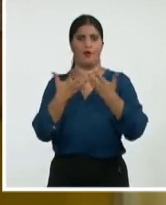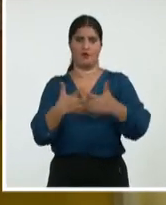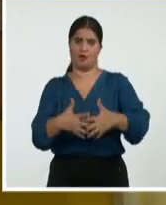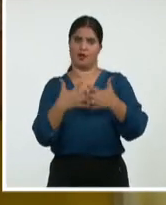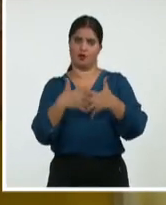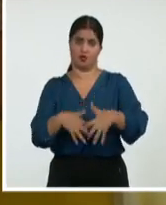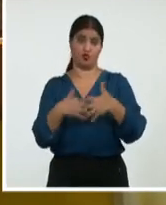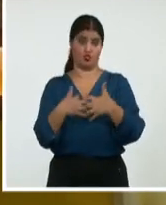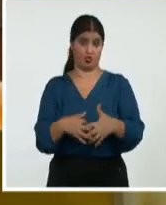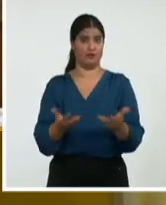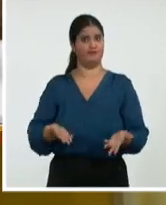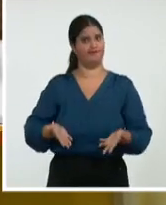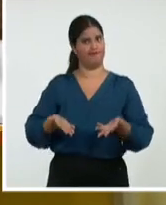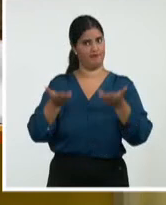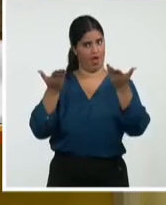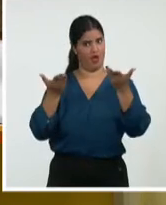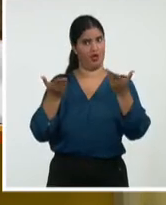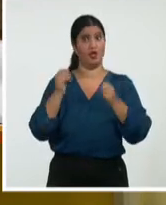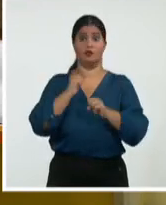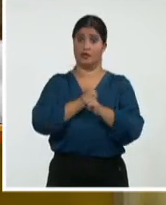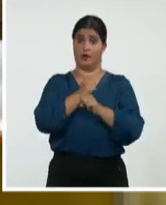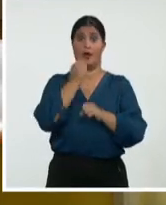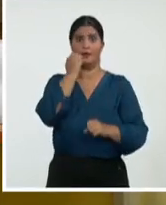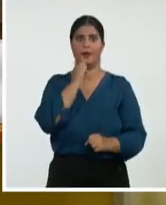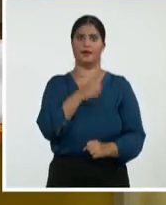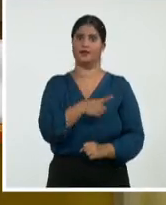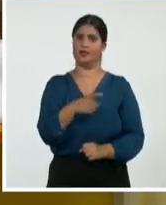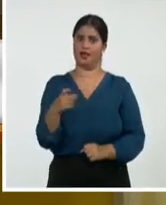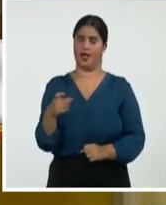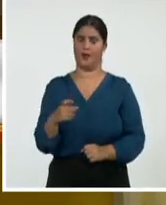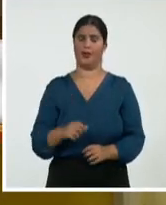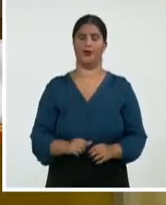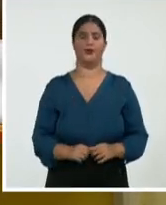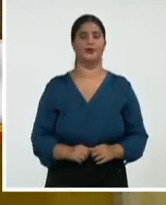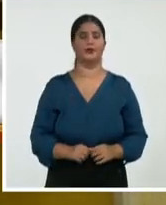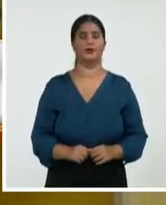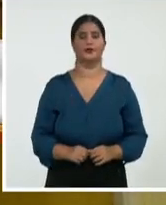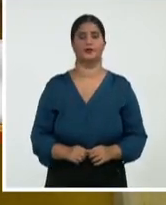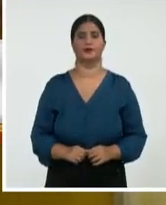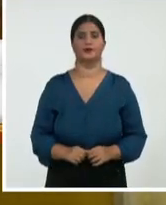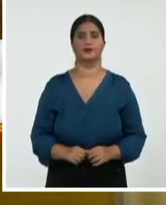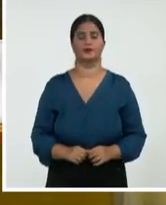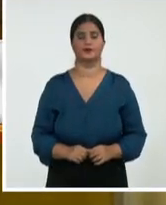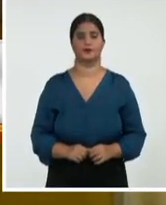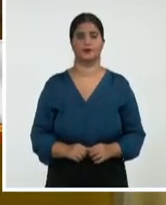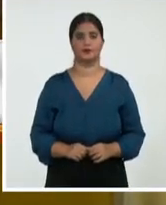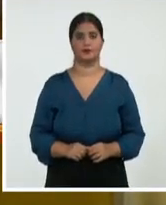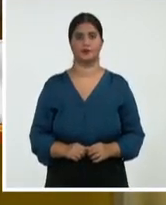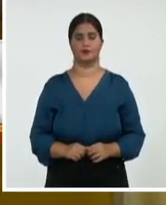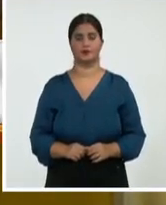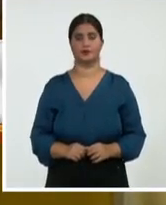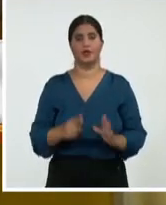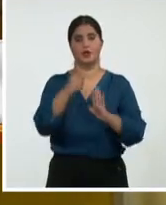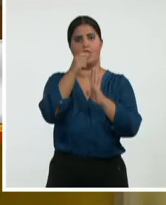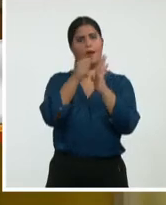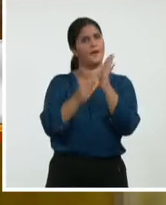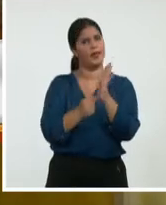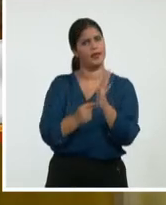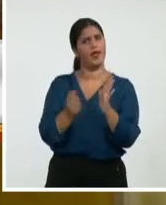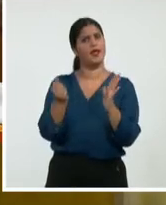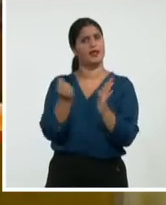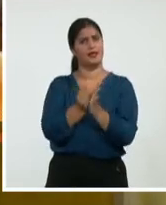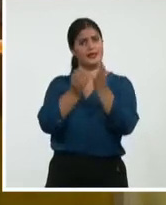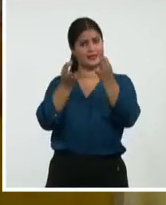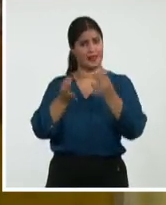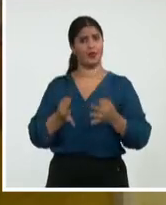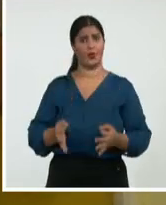una ficha de costo para un crédito, tiene que ponerlo en función de lo que se aprobó y entonces usted